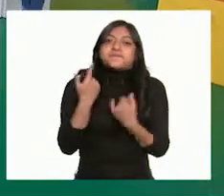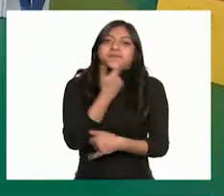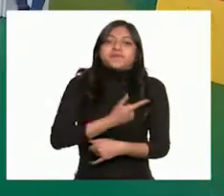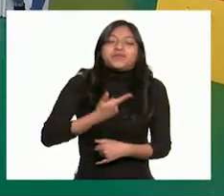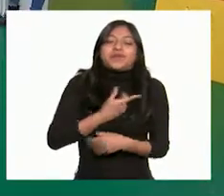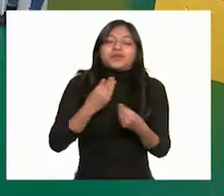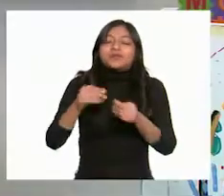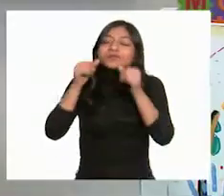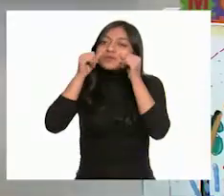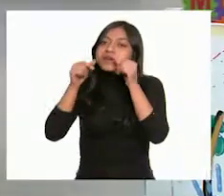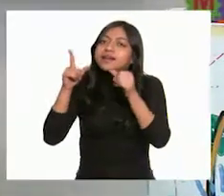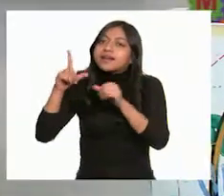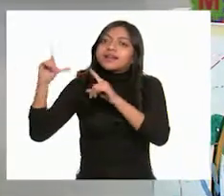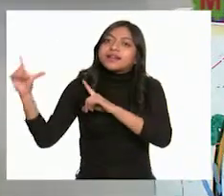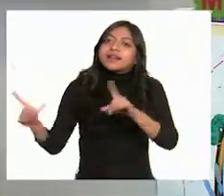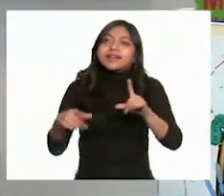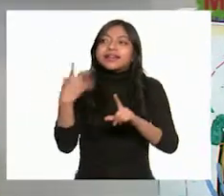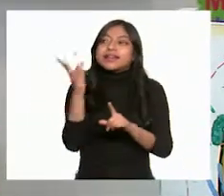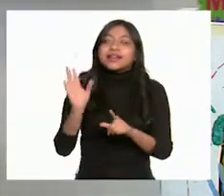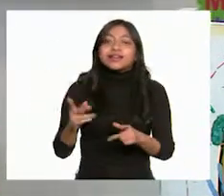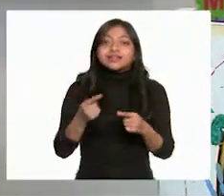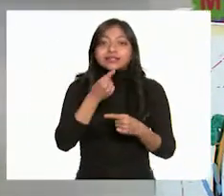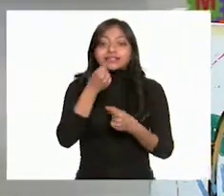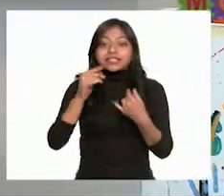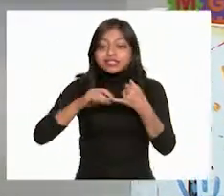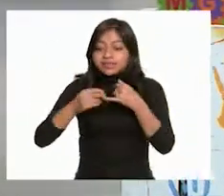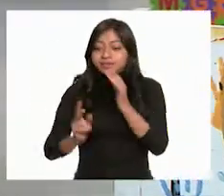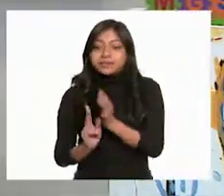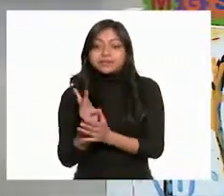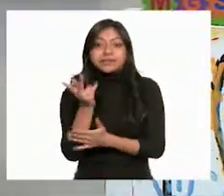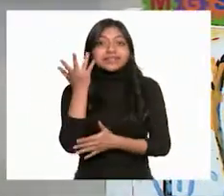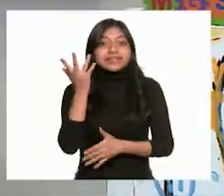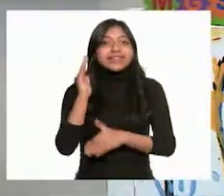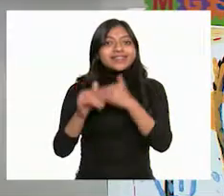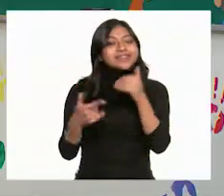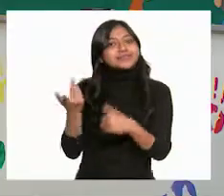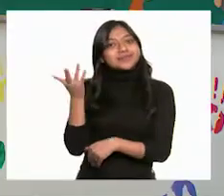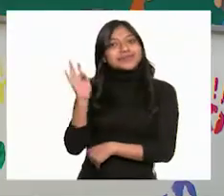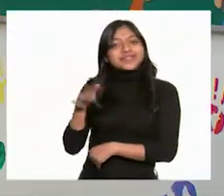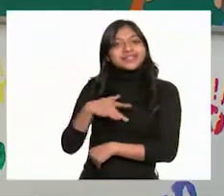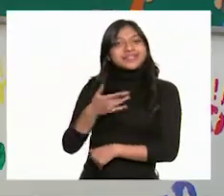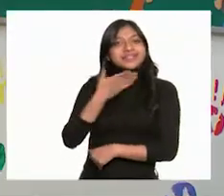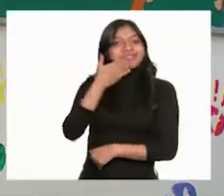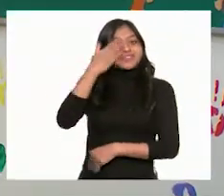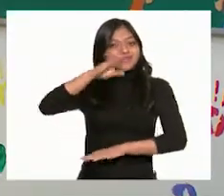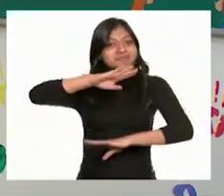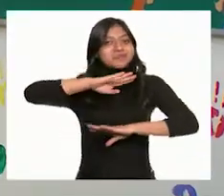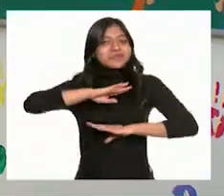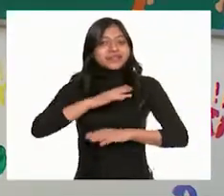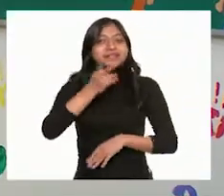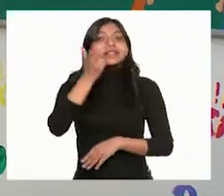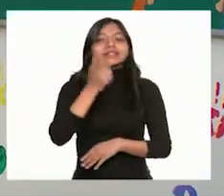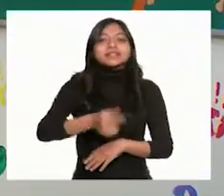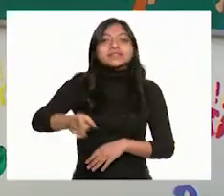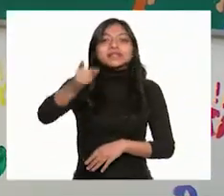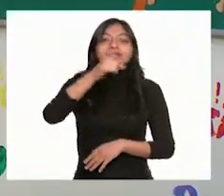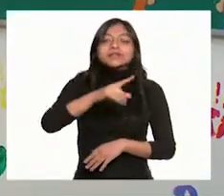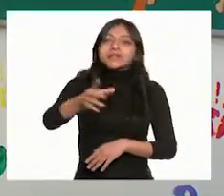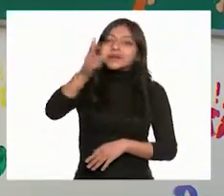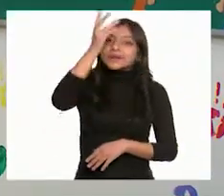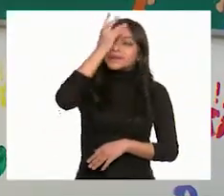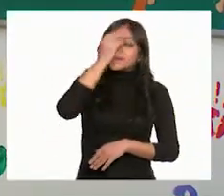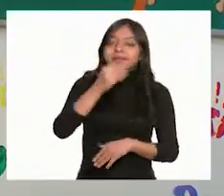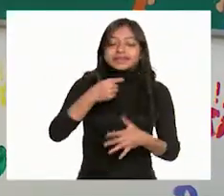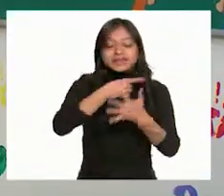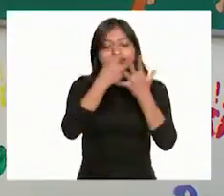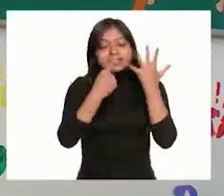muchísimo escuchar lo bien que se sintieron las niñas y los niños al reforestar. ¡Qué bueno que les gustó el video! Y además aprendemos más acerca